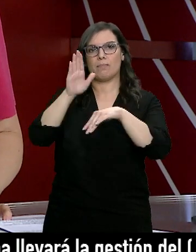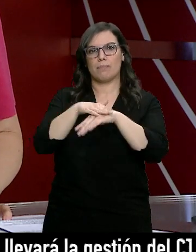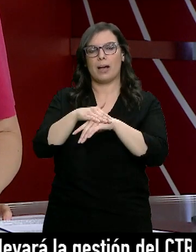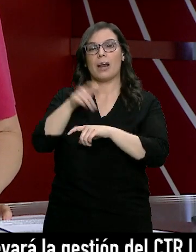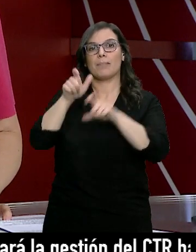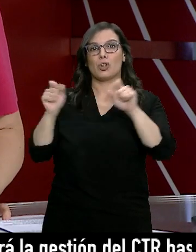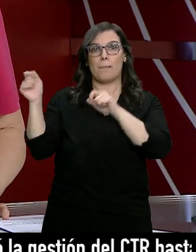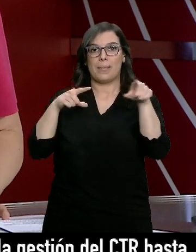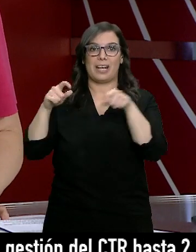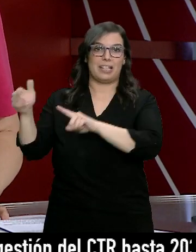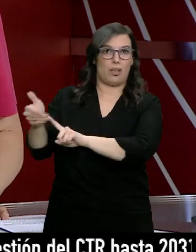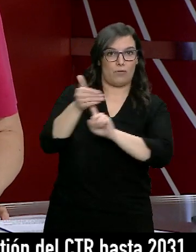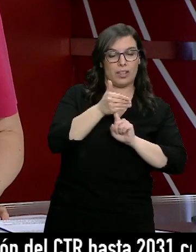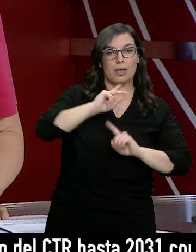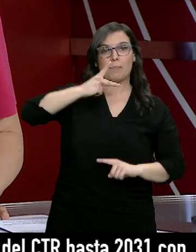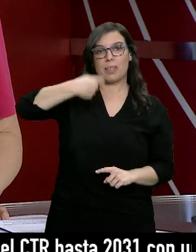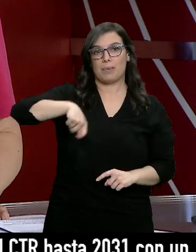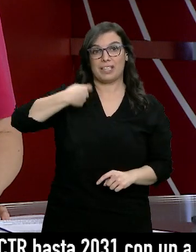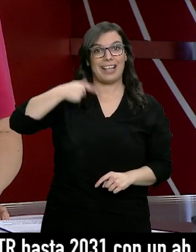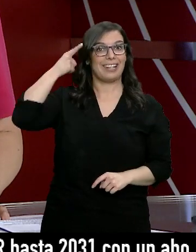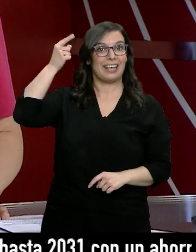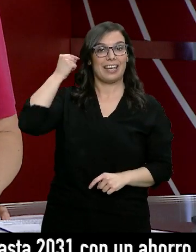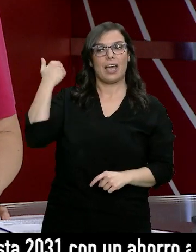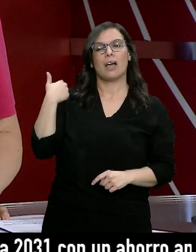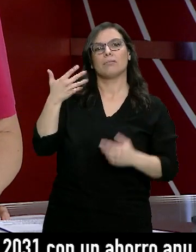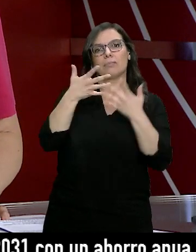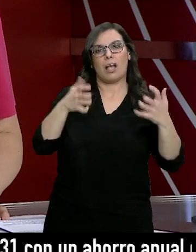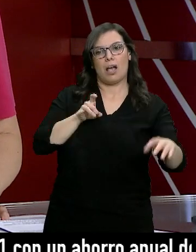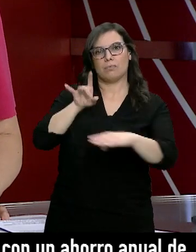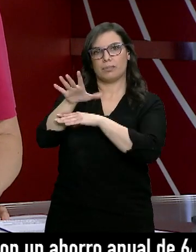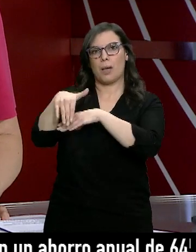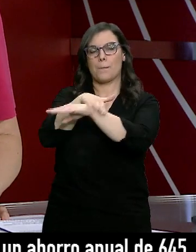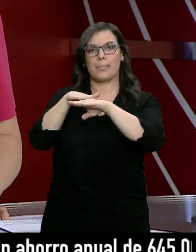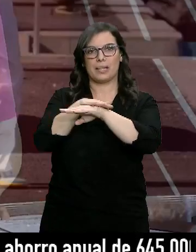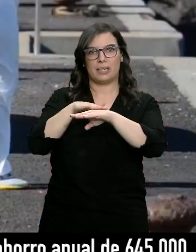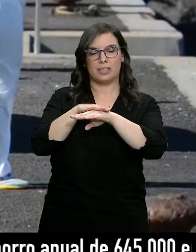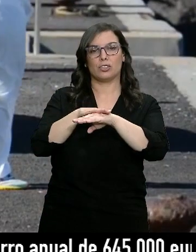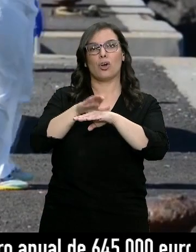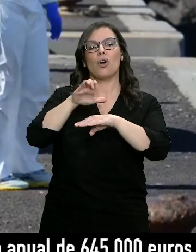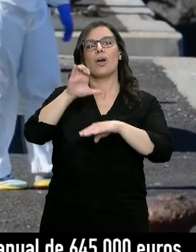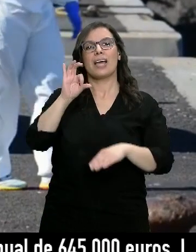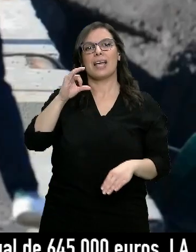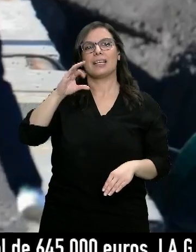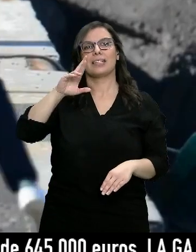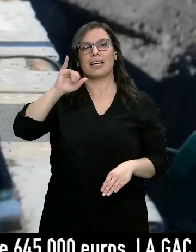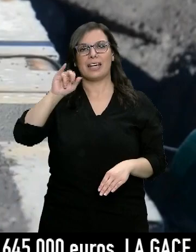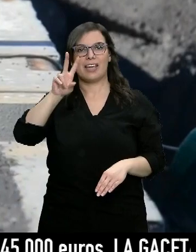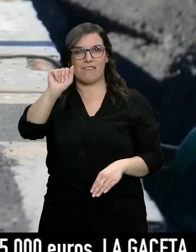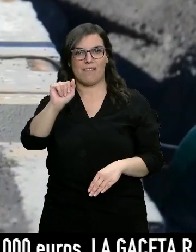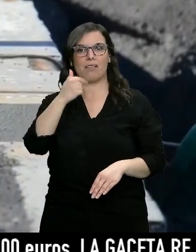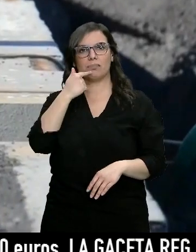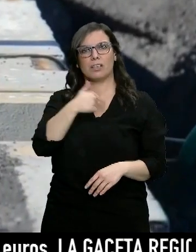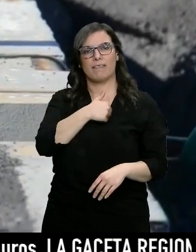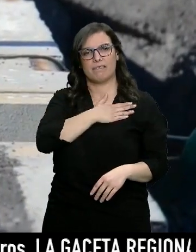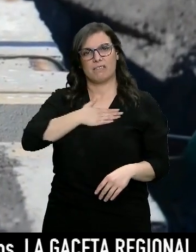personas migrantes. El vicepresidente Francisco Igea ha remitido una carta al ministro José Luis Escriba manifestando su interés por